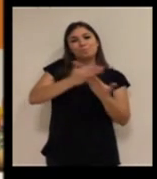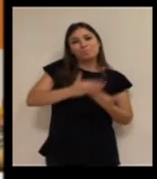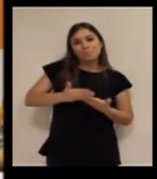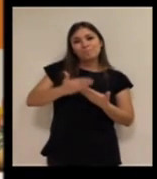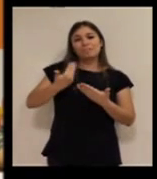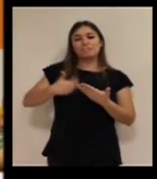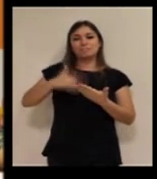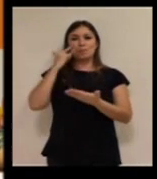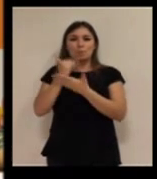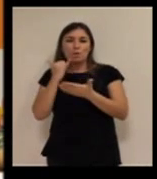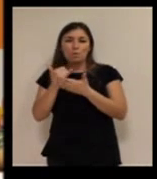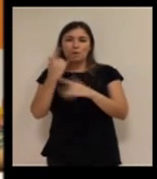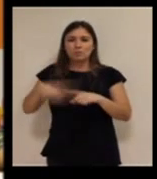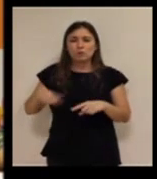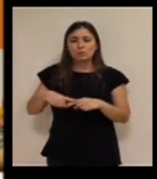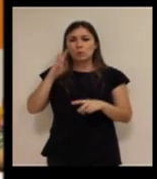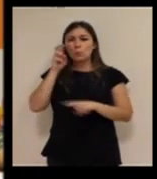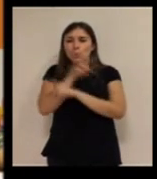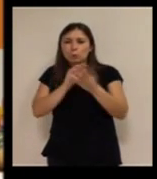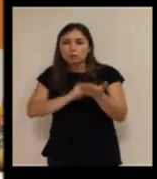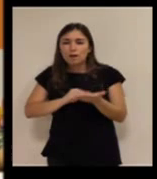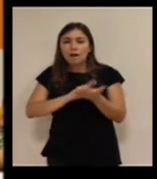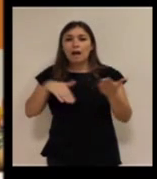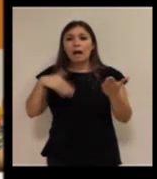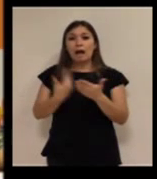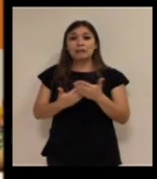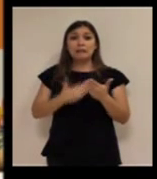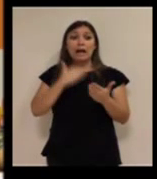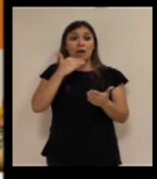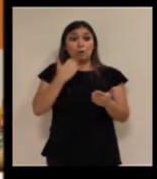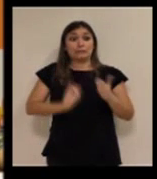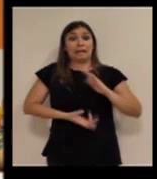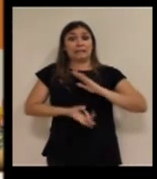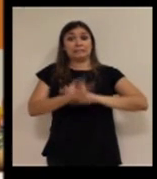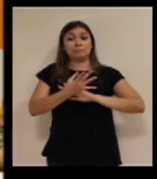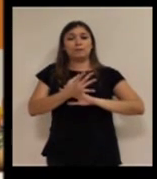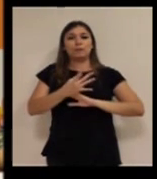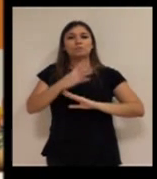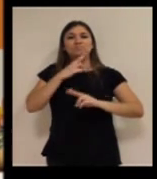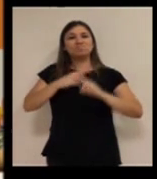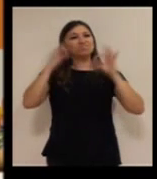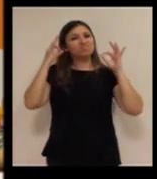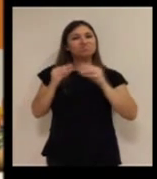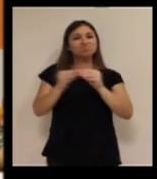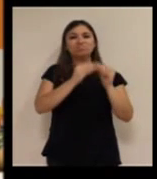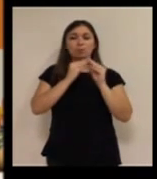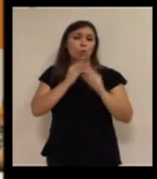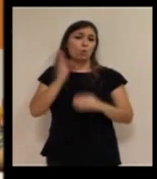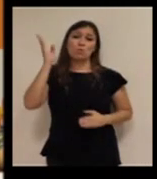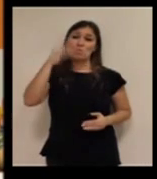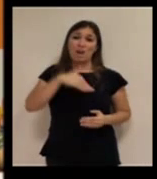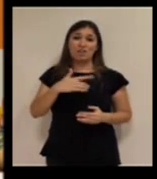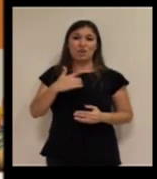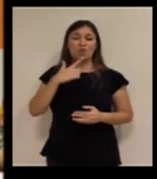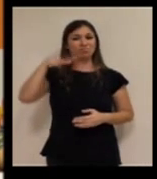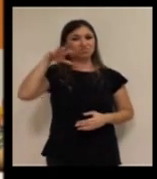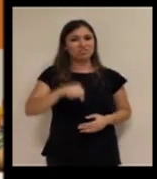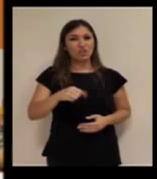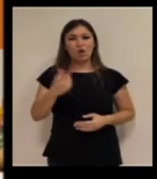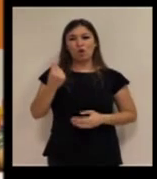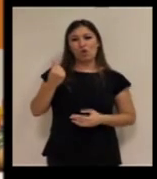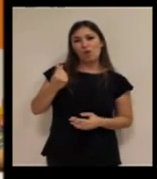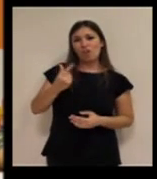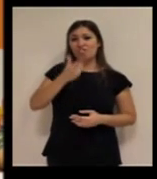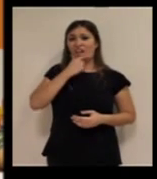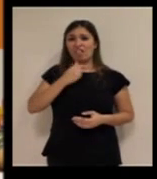piloto, hemos buscado soluciones, hemos creado alguna solución, pero no es una solución estándar, no es una solución económica, no es una